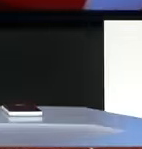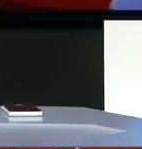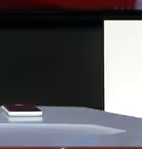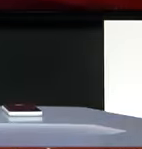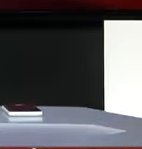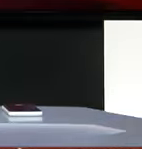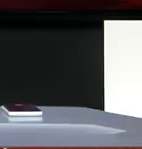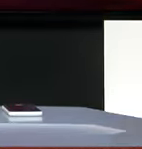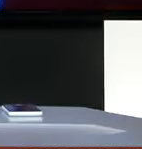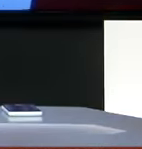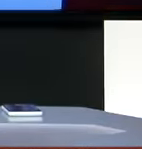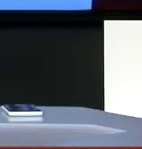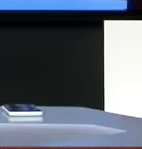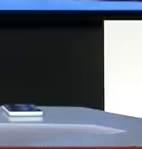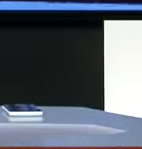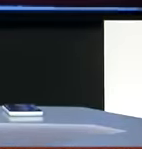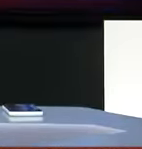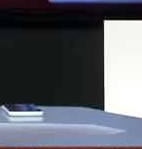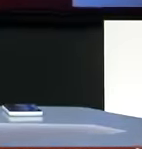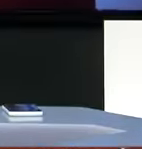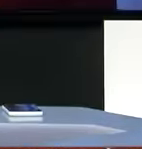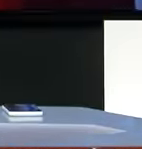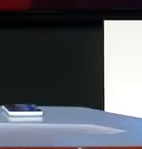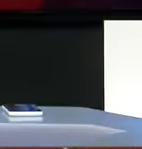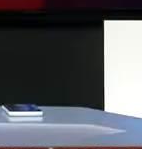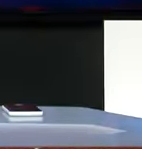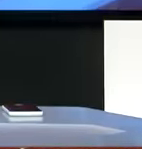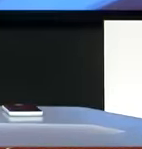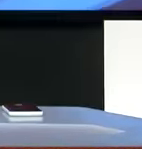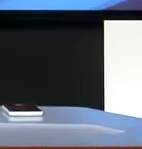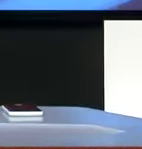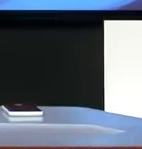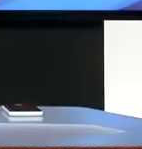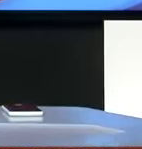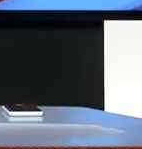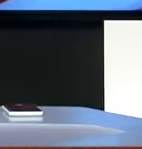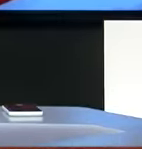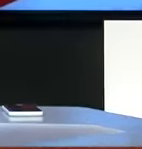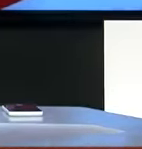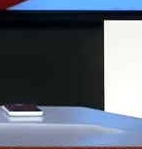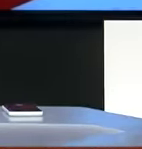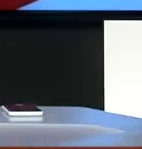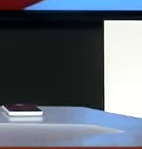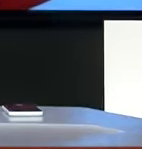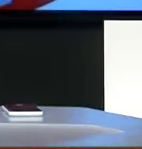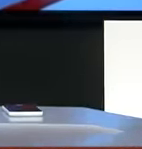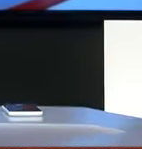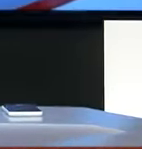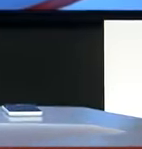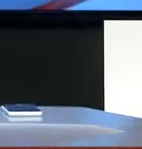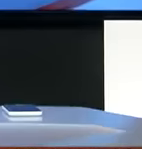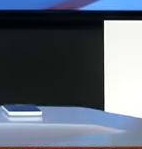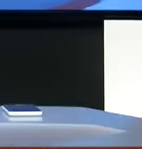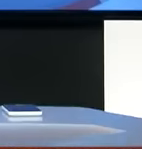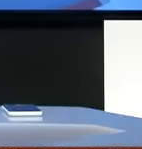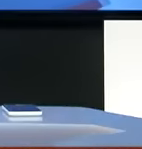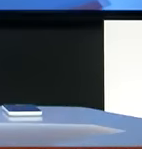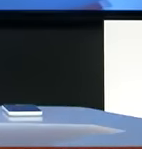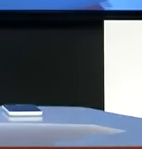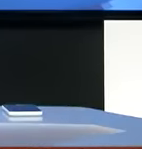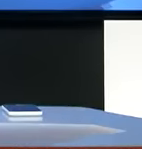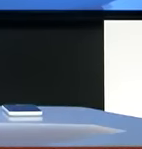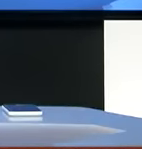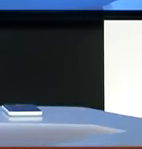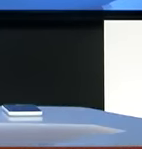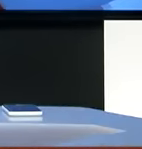Y me gustaría preguntarle a Ana Cristina Olvera Que siempre anda en la realidad virtual ¿Cuándo fue la última vez que se subió al metro, Ana Cristina? Y que sé que